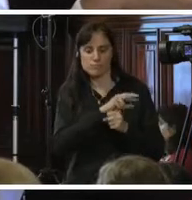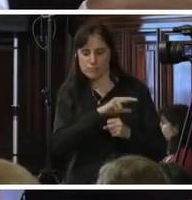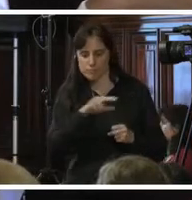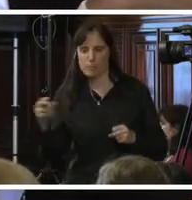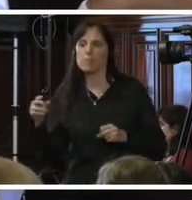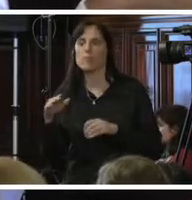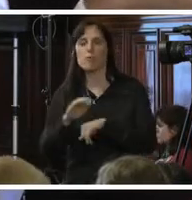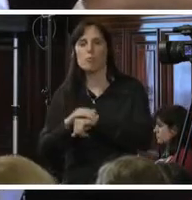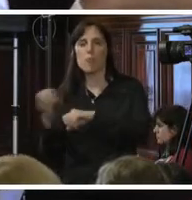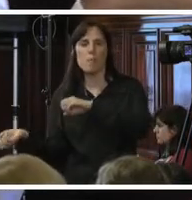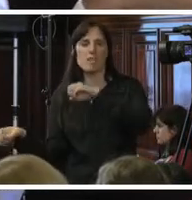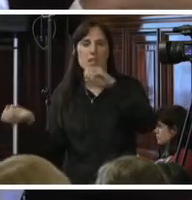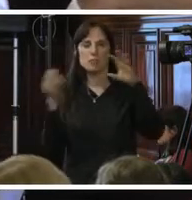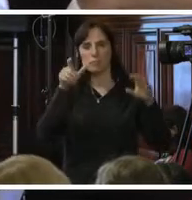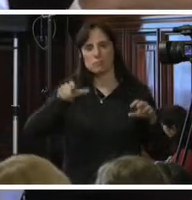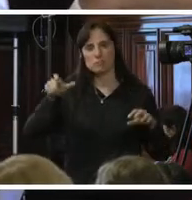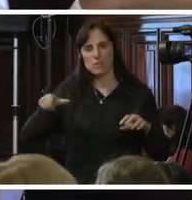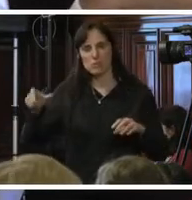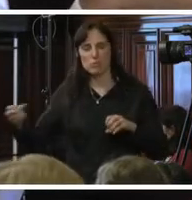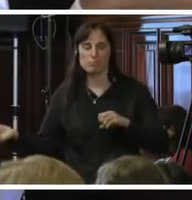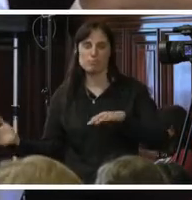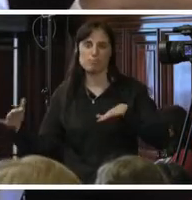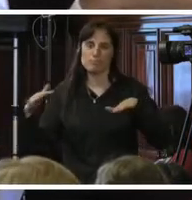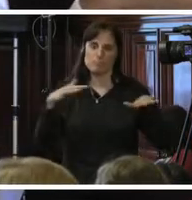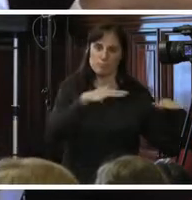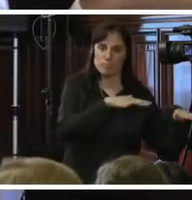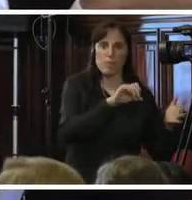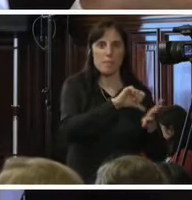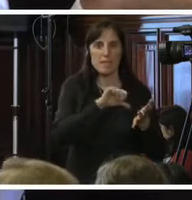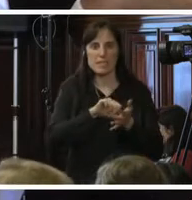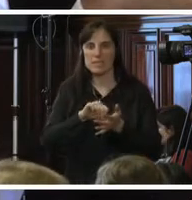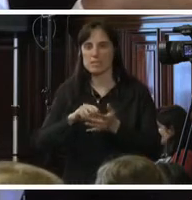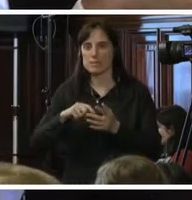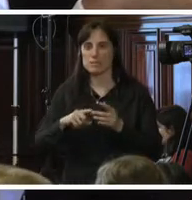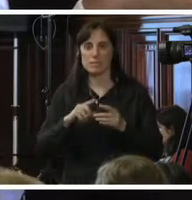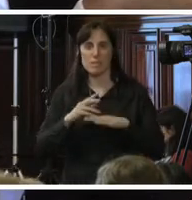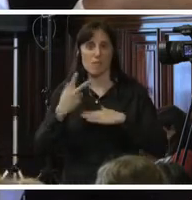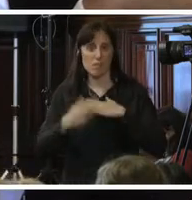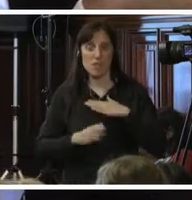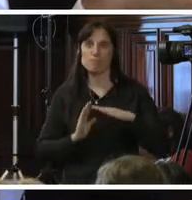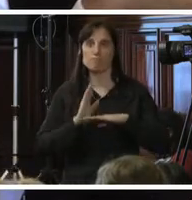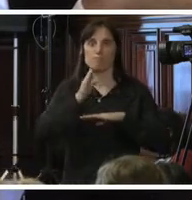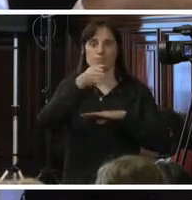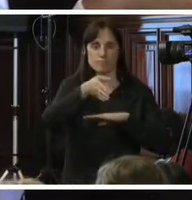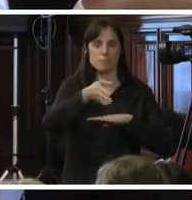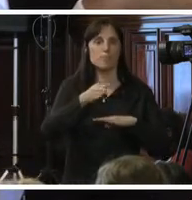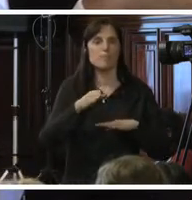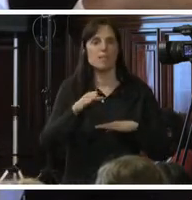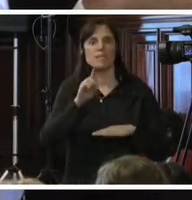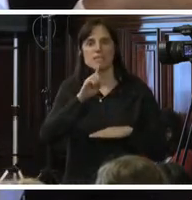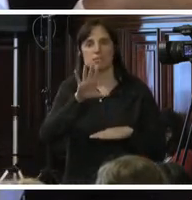migratorias en general, con especial fortalecimiento en los procesos de migración pendular transfronteriza. Como informaron los